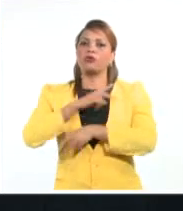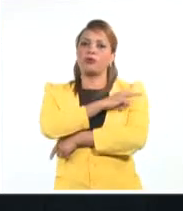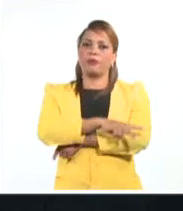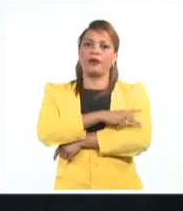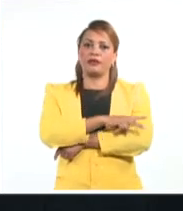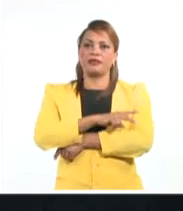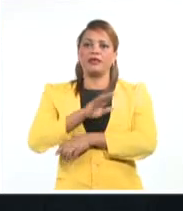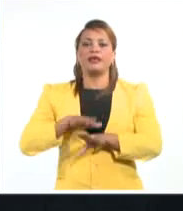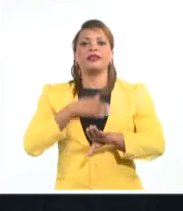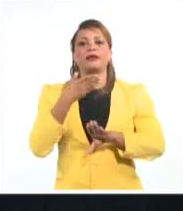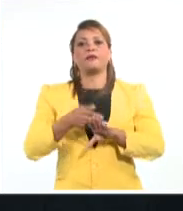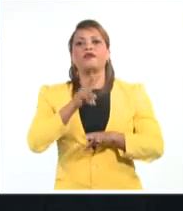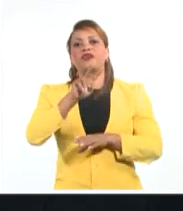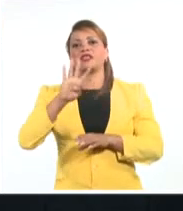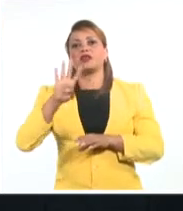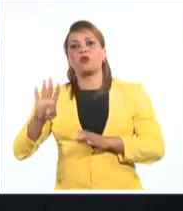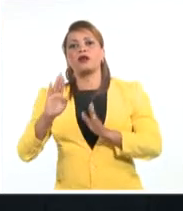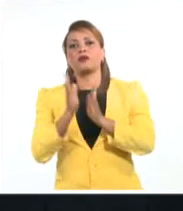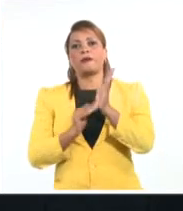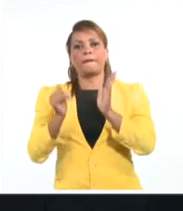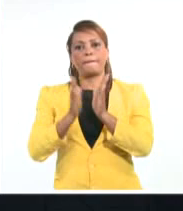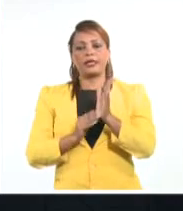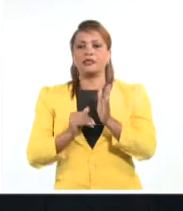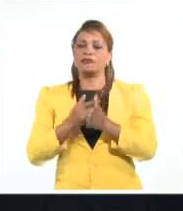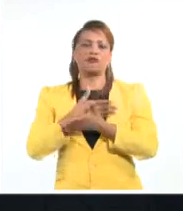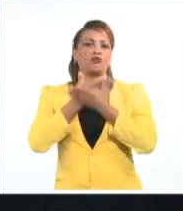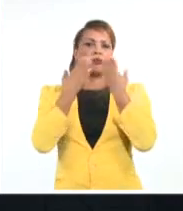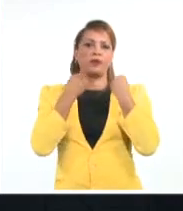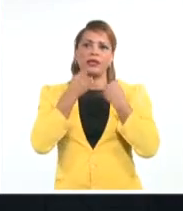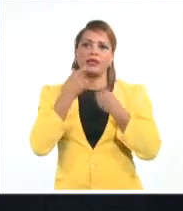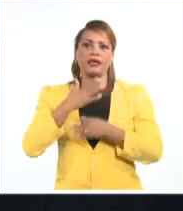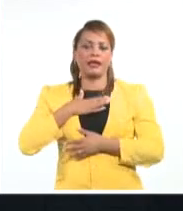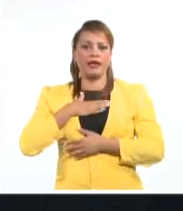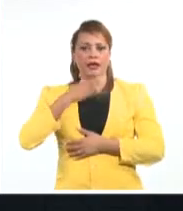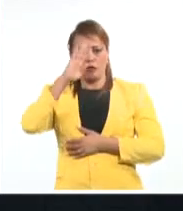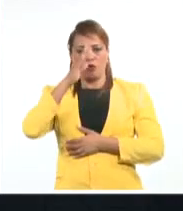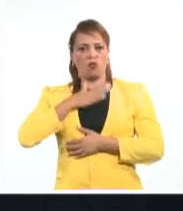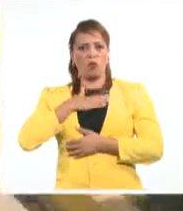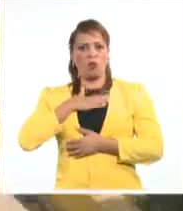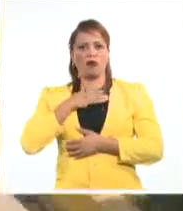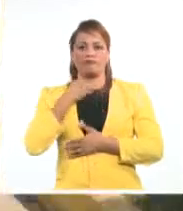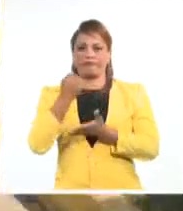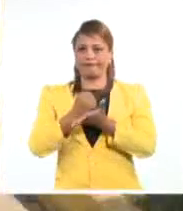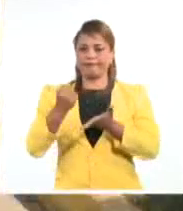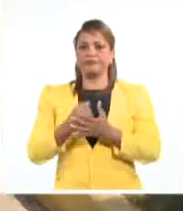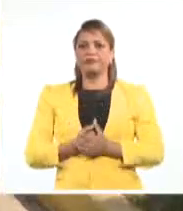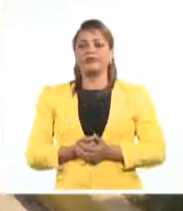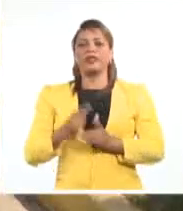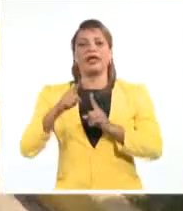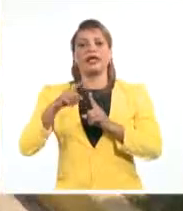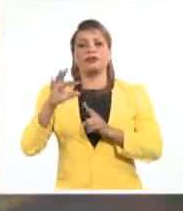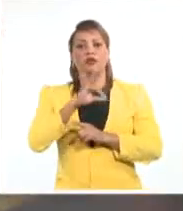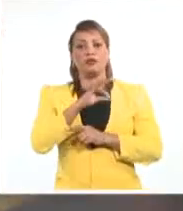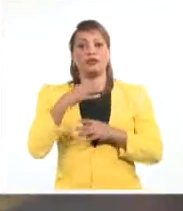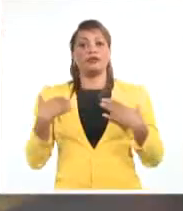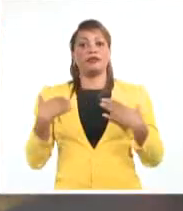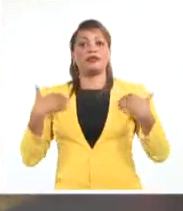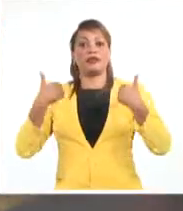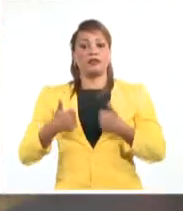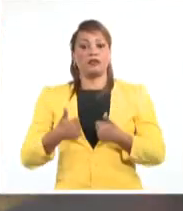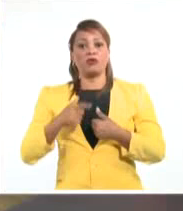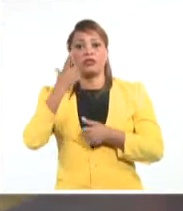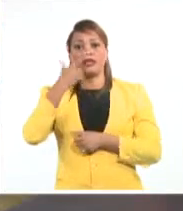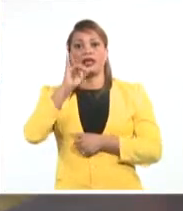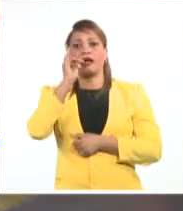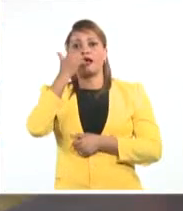allá de los 24 meses, sin que ello implique la pérdida de la condición de residentes. En Twitter, el director general de Asuntos Consulares y de